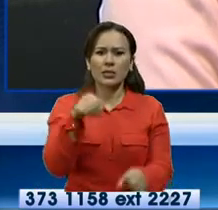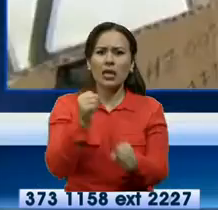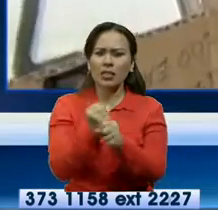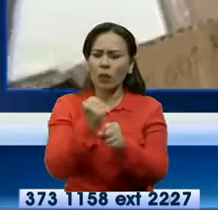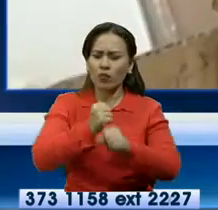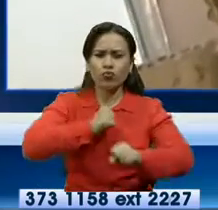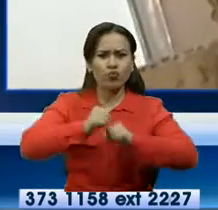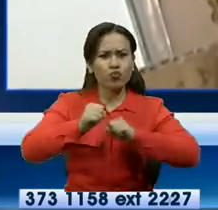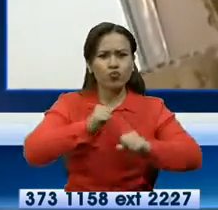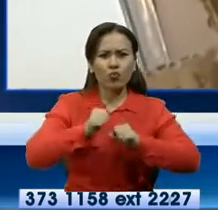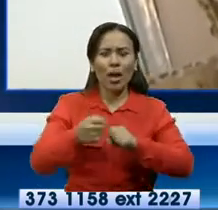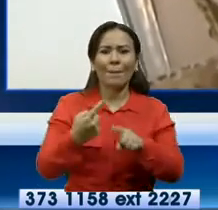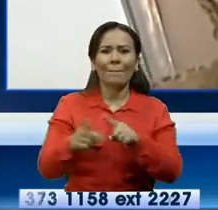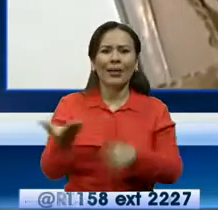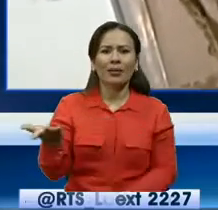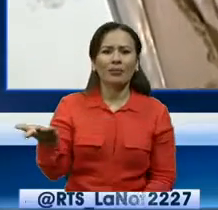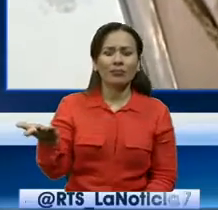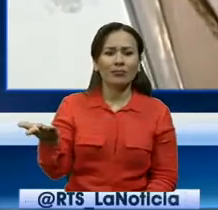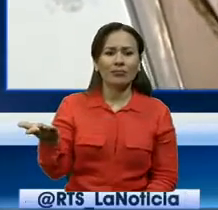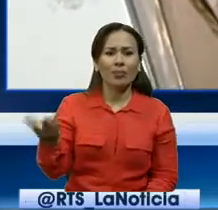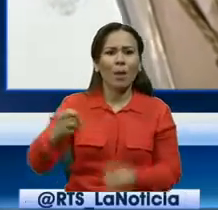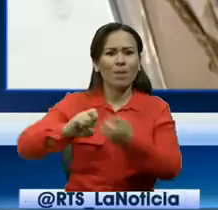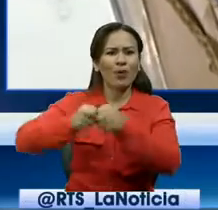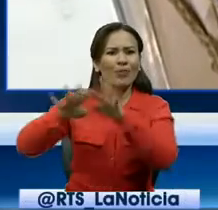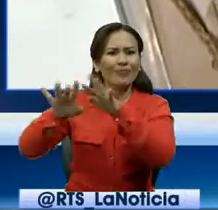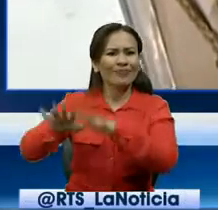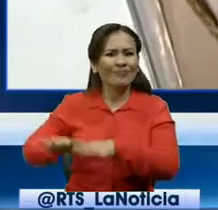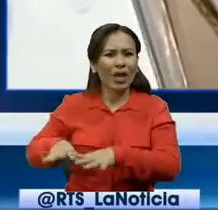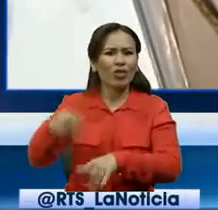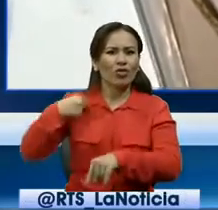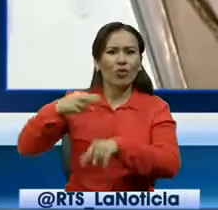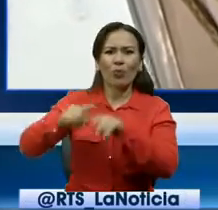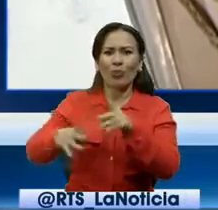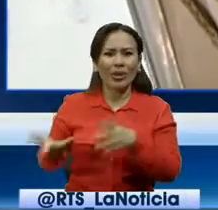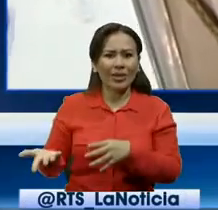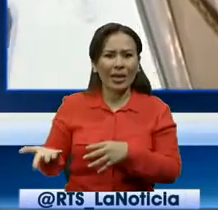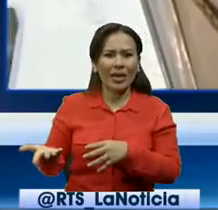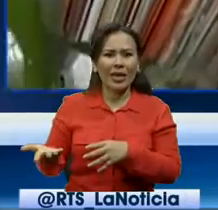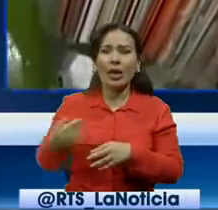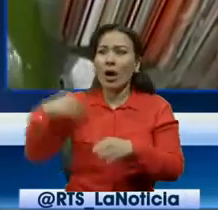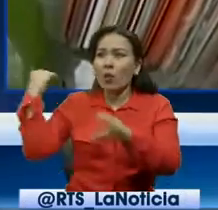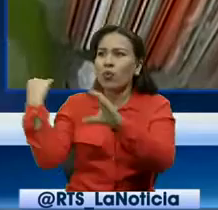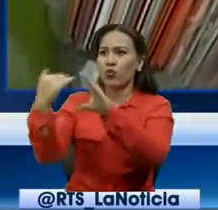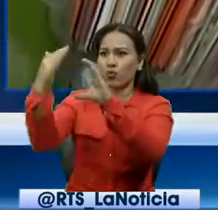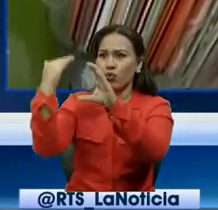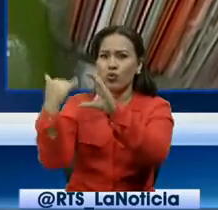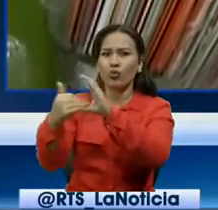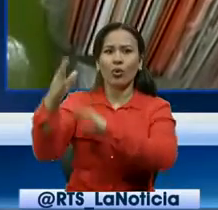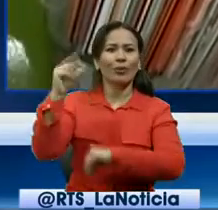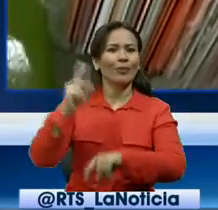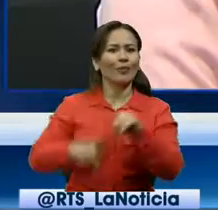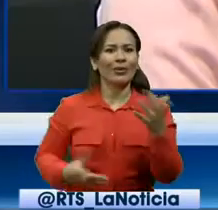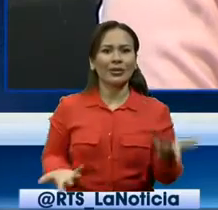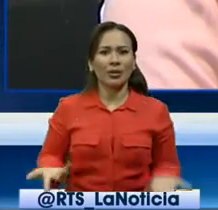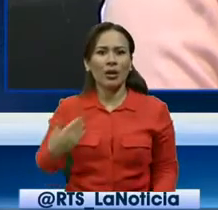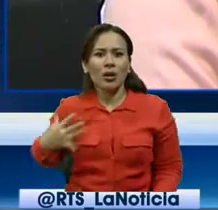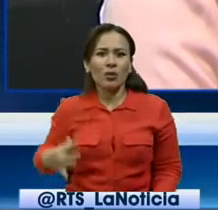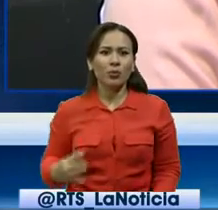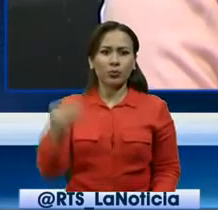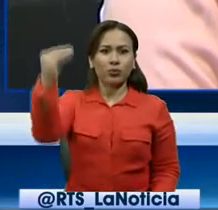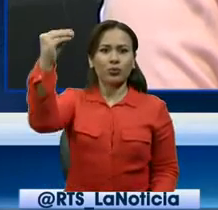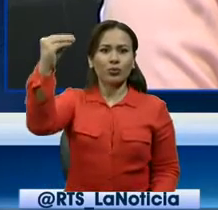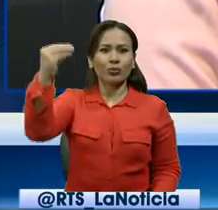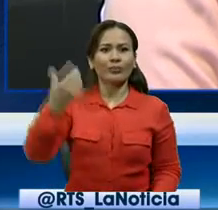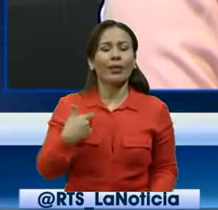necesario, sin embargo, hay algún problema que no abastece el sistema como para poder subir esa información